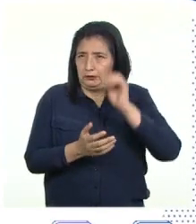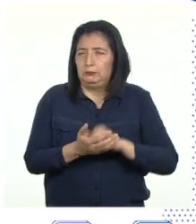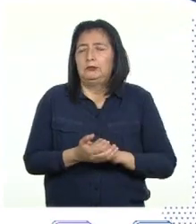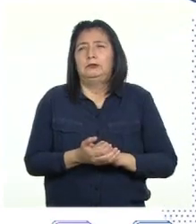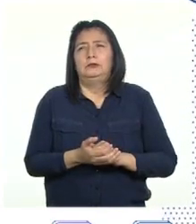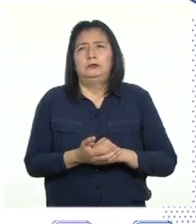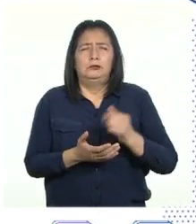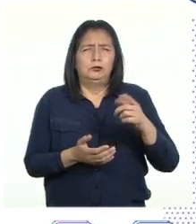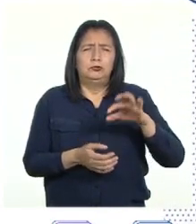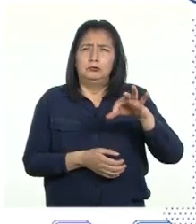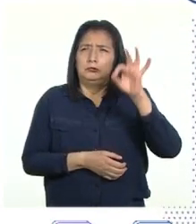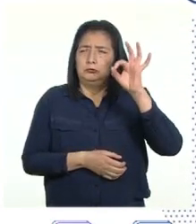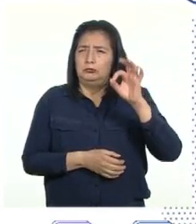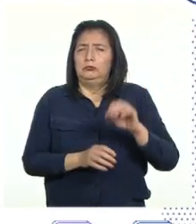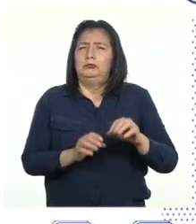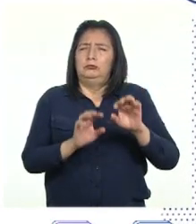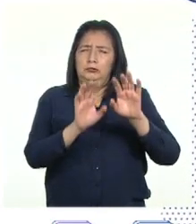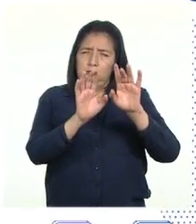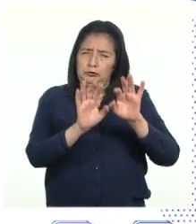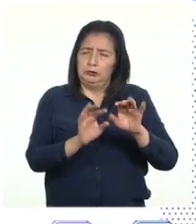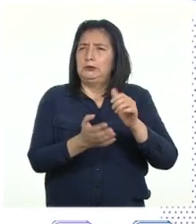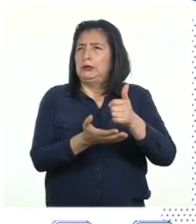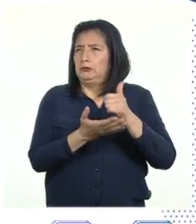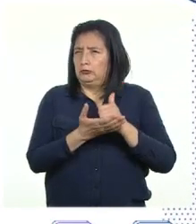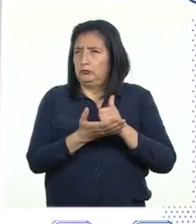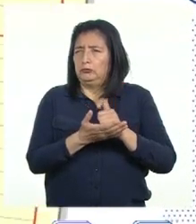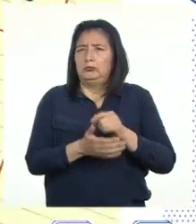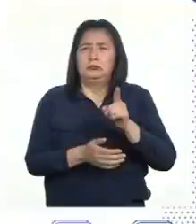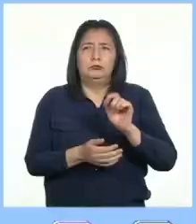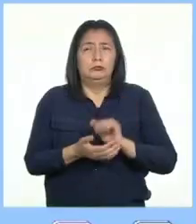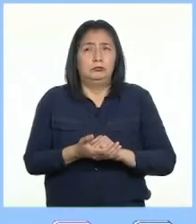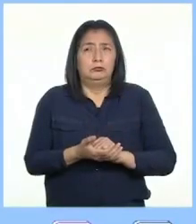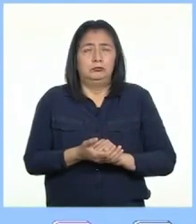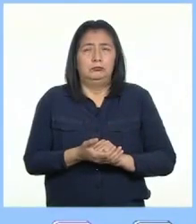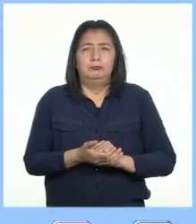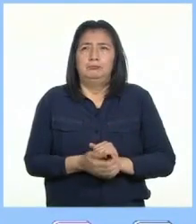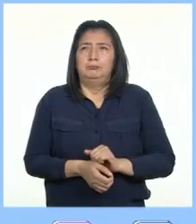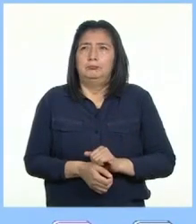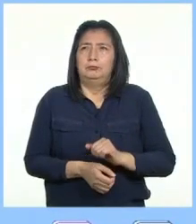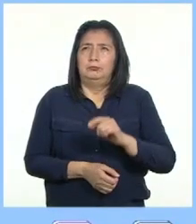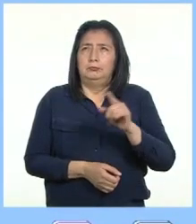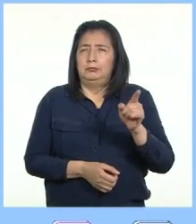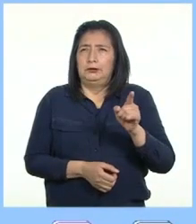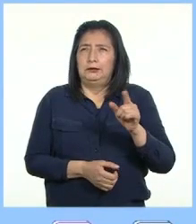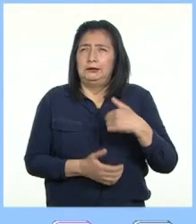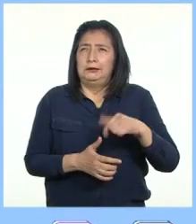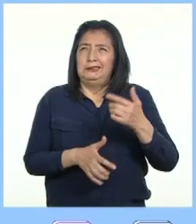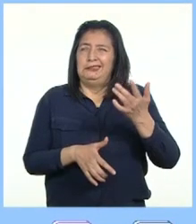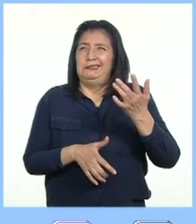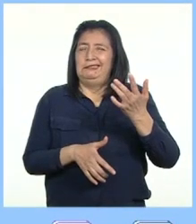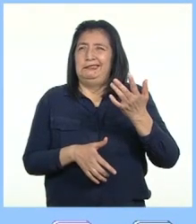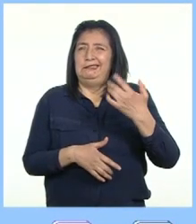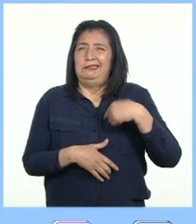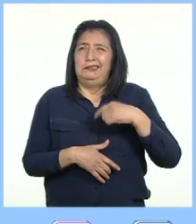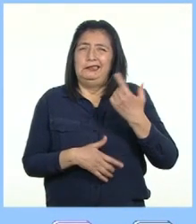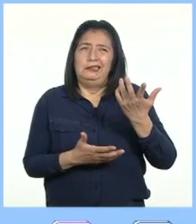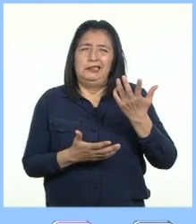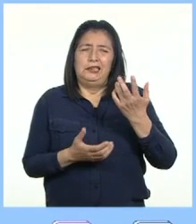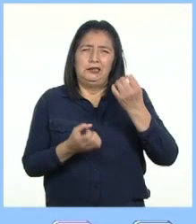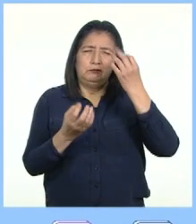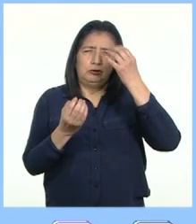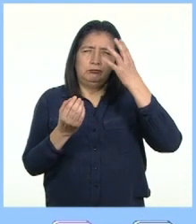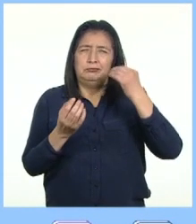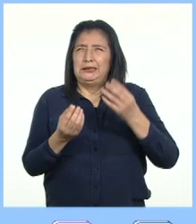Encontré un texto que me ayudó bastante Se los leo La infodemia mata personas en el mundo